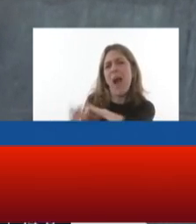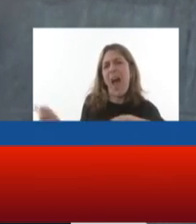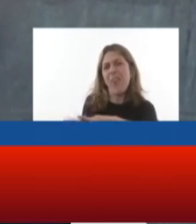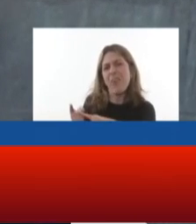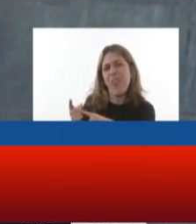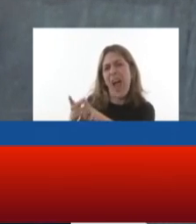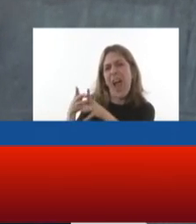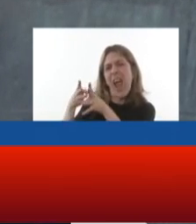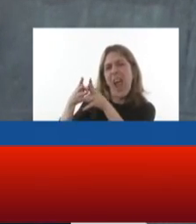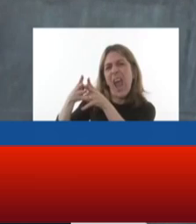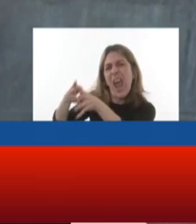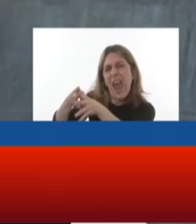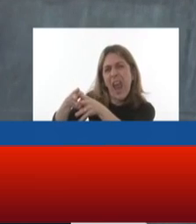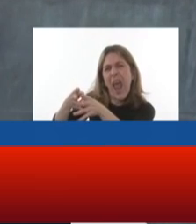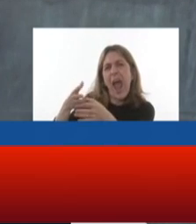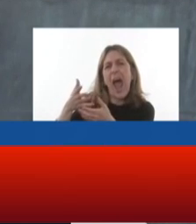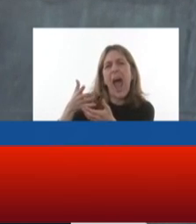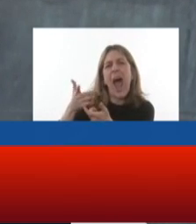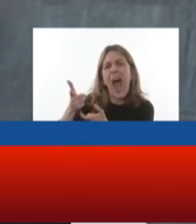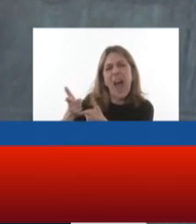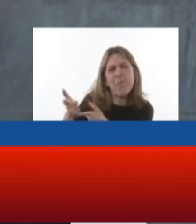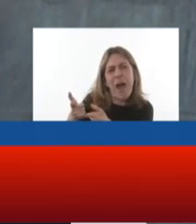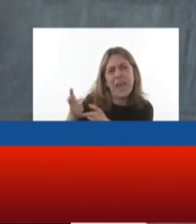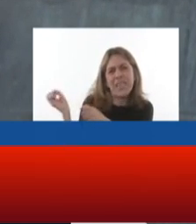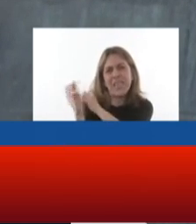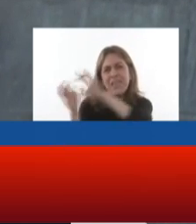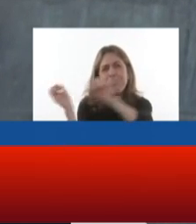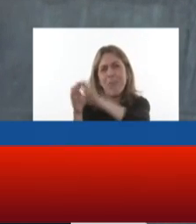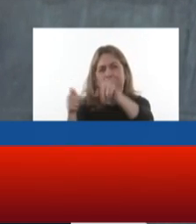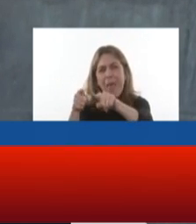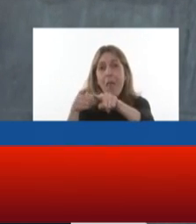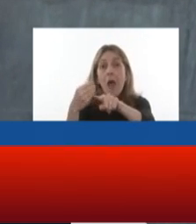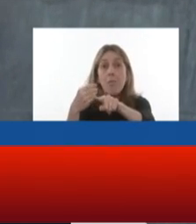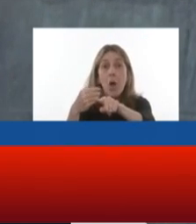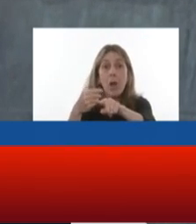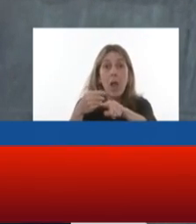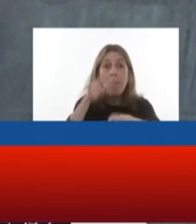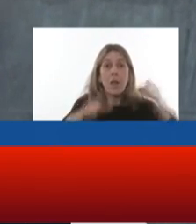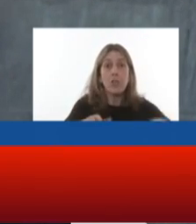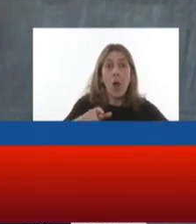para parar la protesta de un pueblo que se levantaba contra un golpe militar.